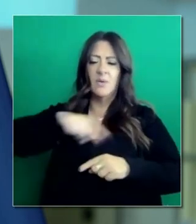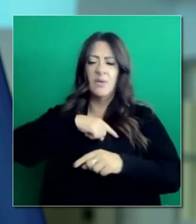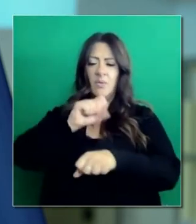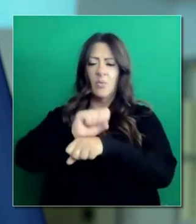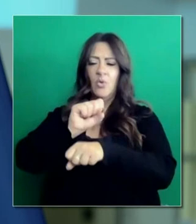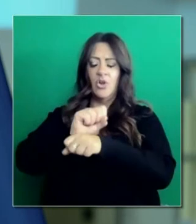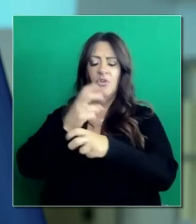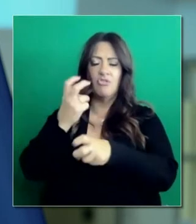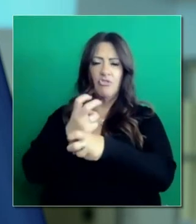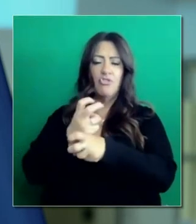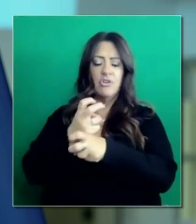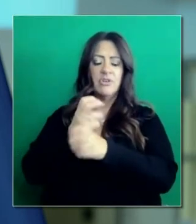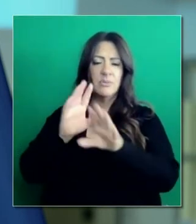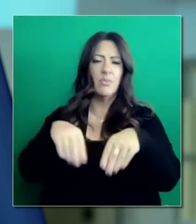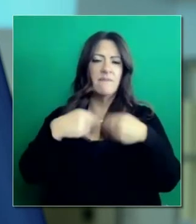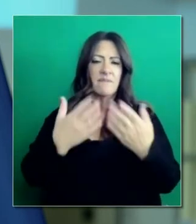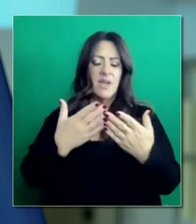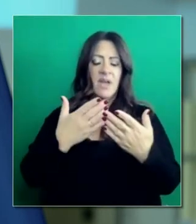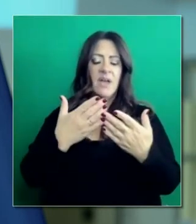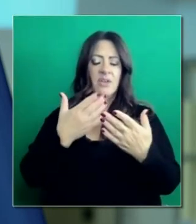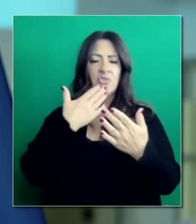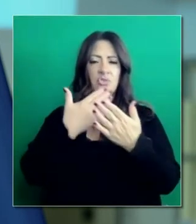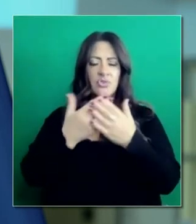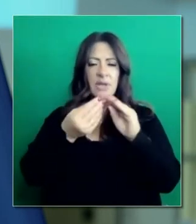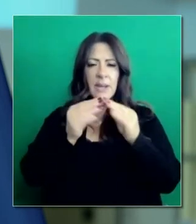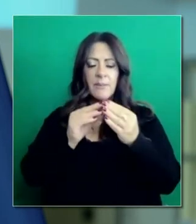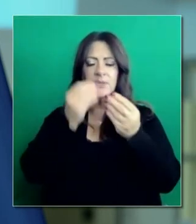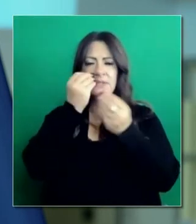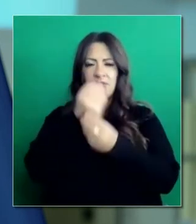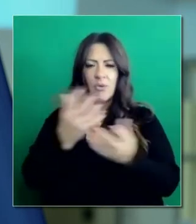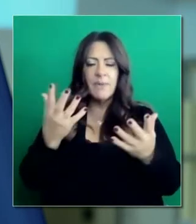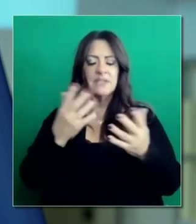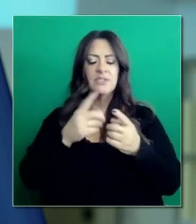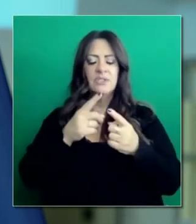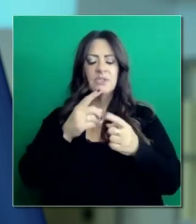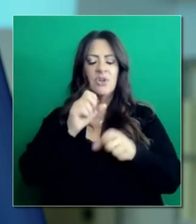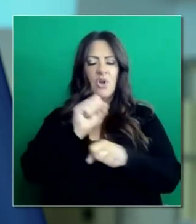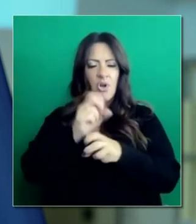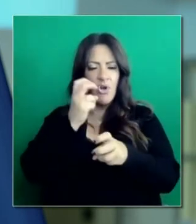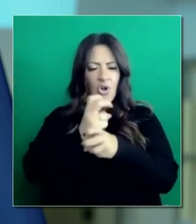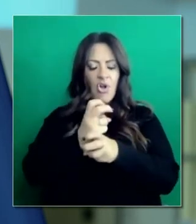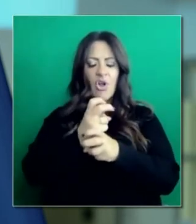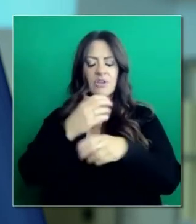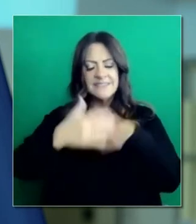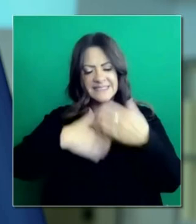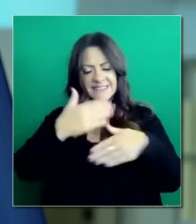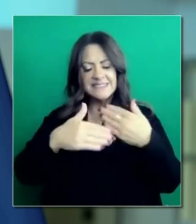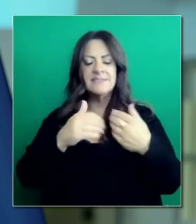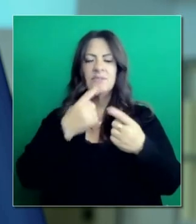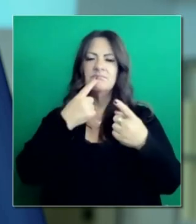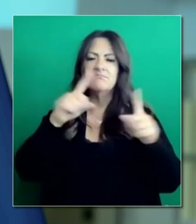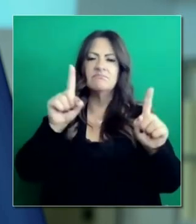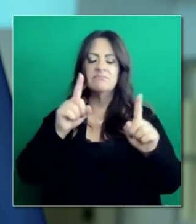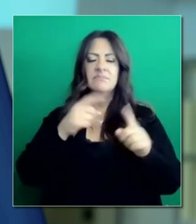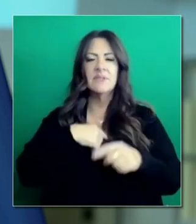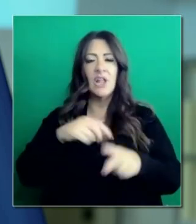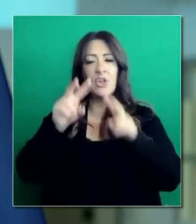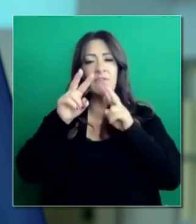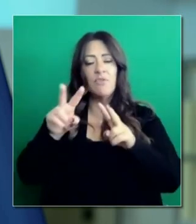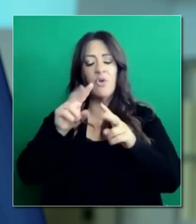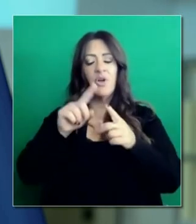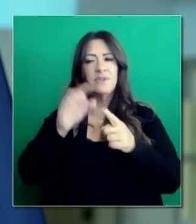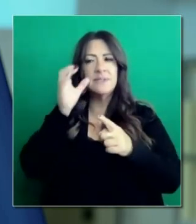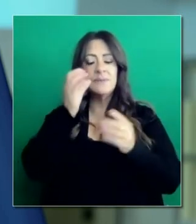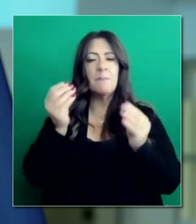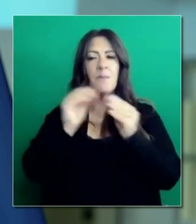particularmente estas semanas que hemos trabajado arduamente para llegar a este punto y espero con ansia verlo y